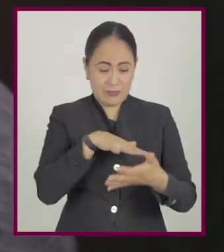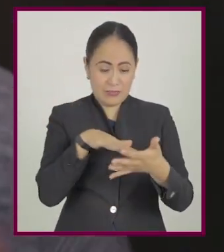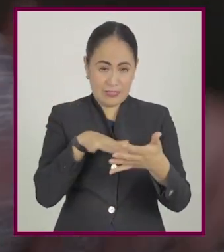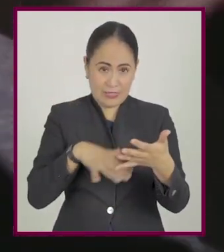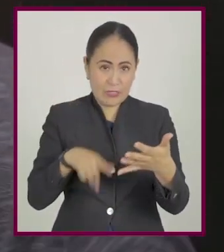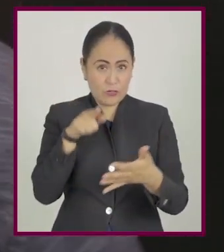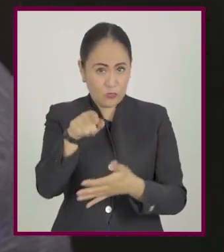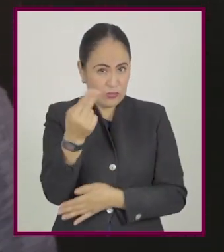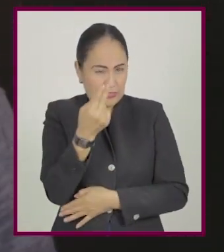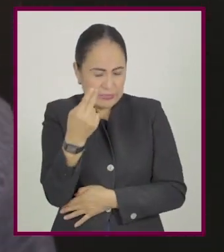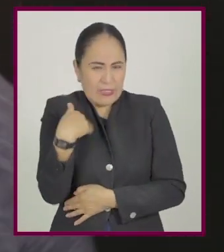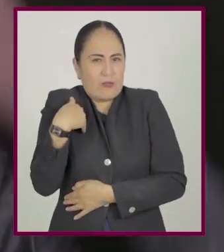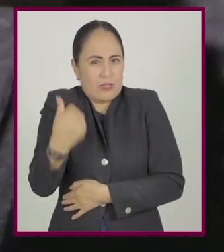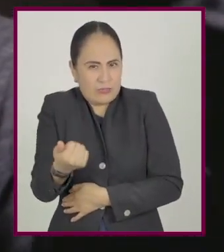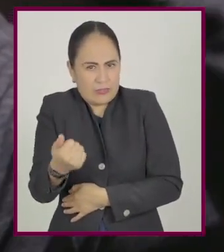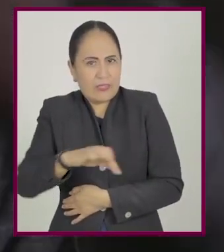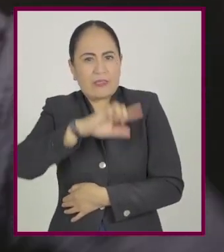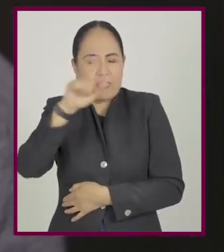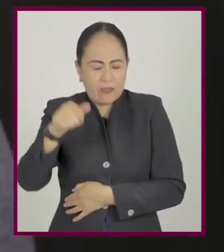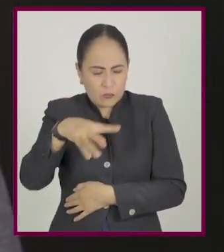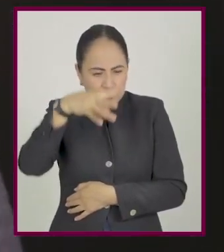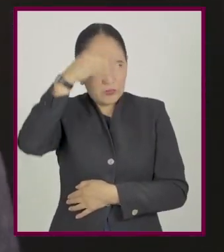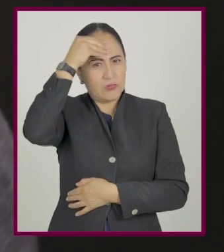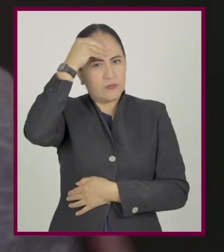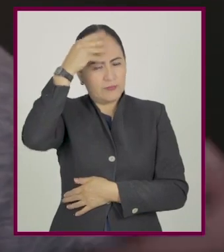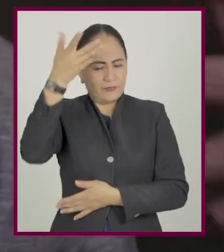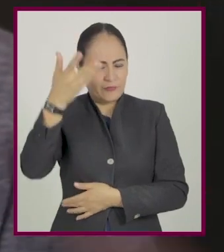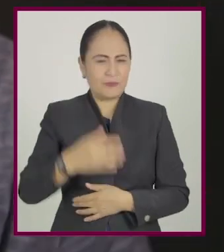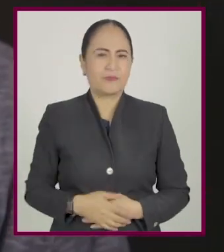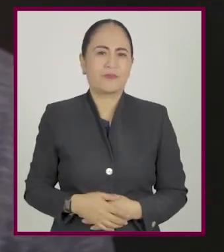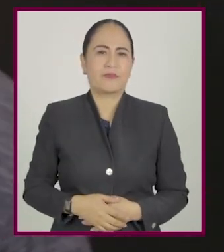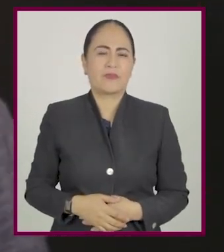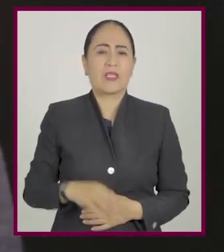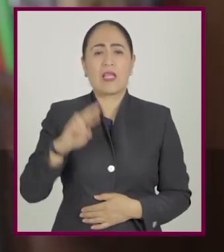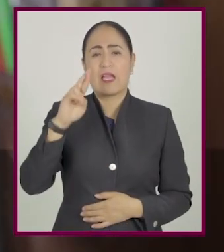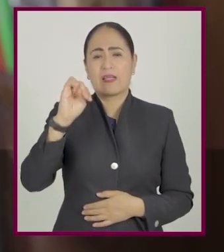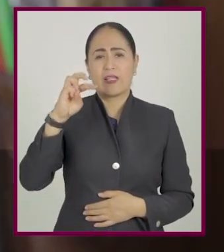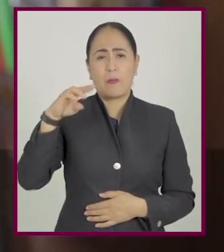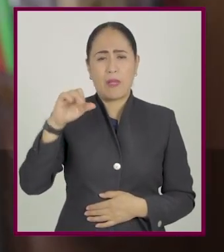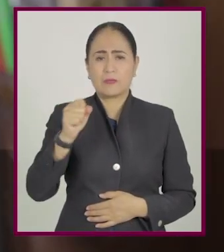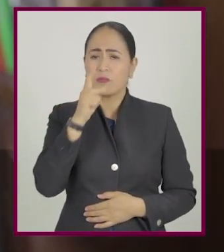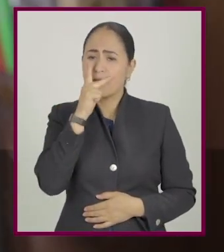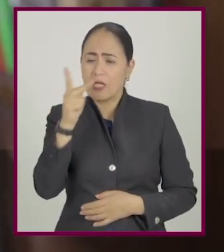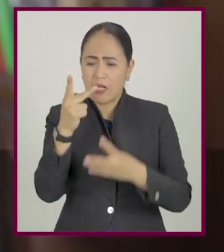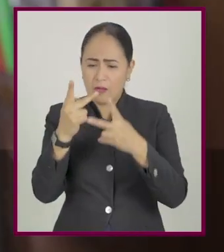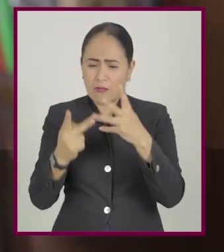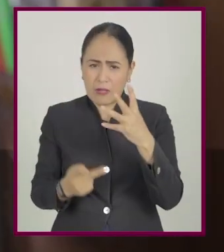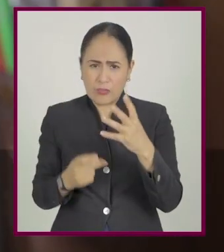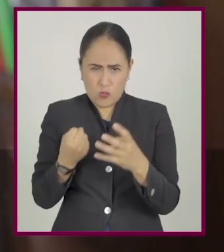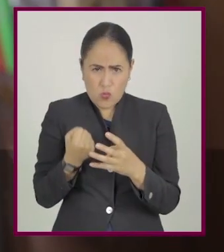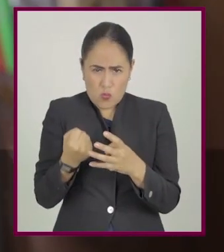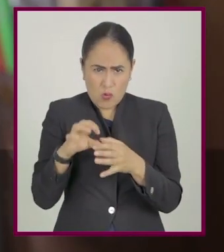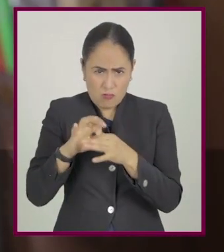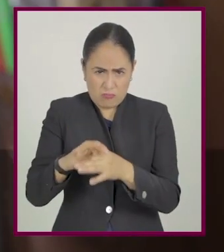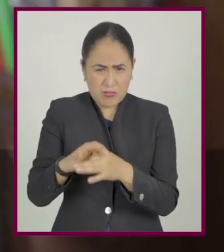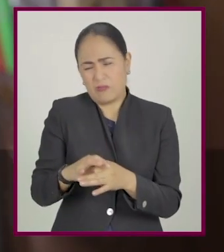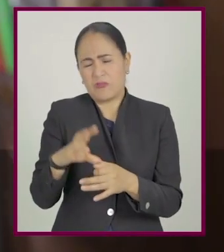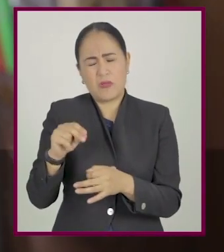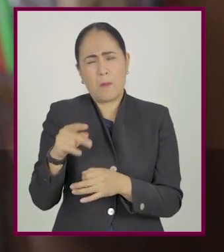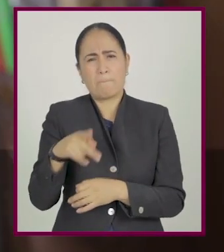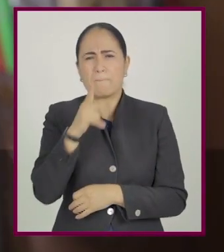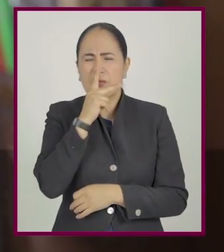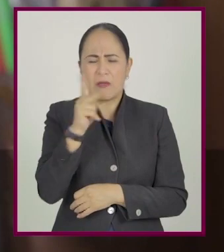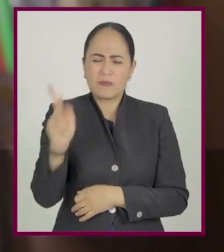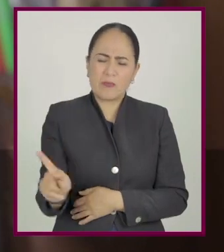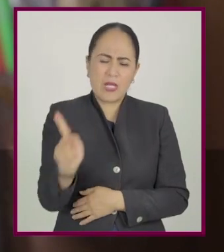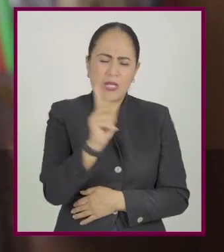aprender lo que acabas de leer necesitas comprender para poderlo absorber. Si las rimas no son tu fuerte, puedes usar palabras